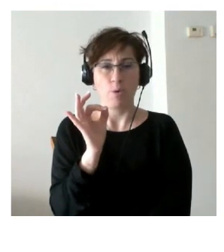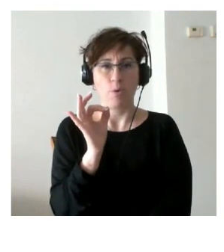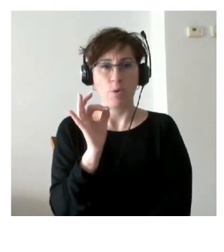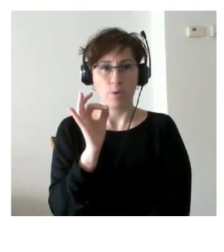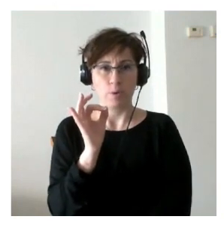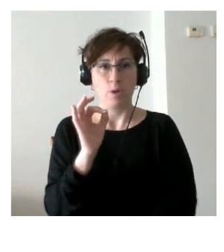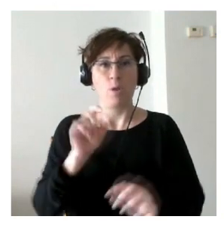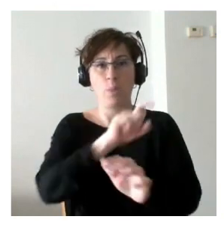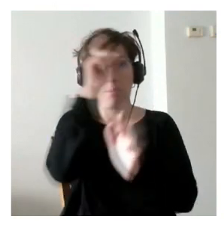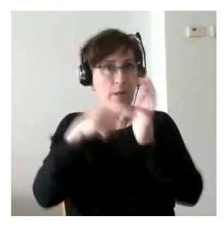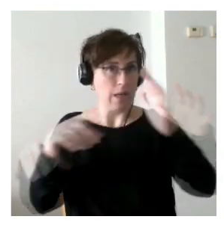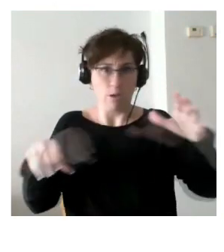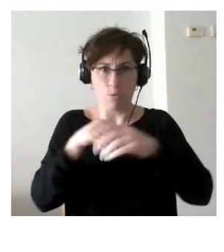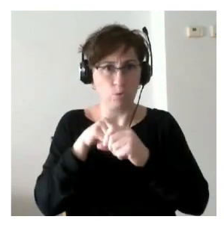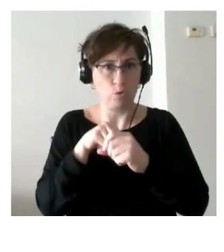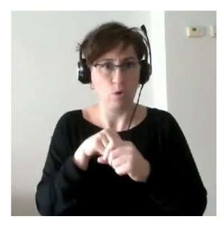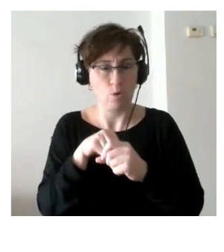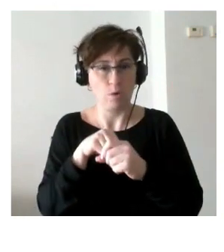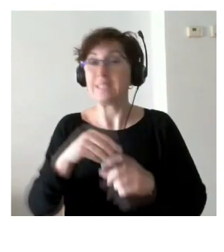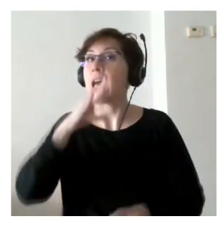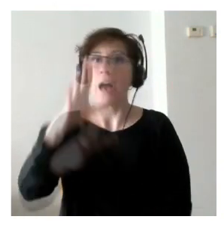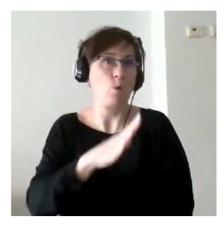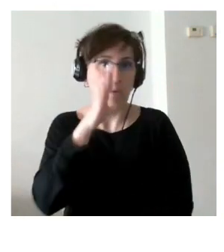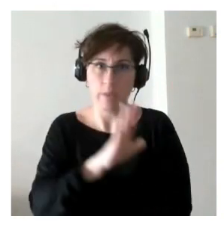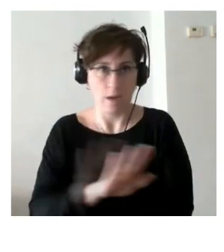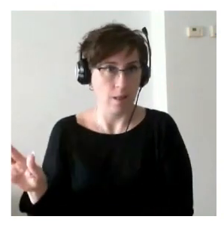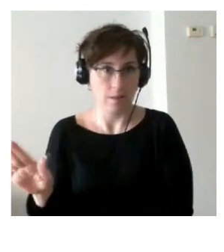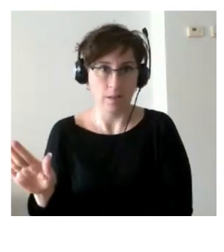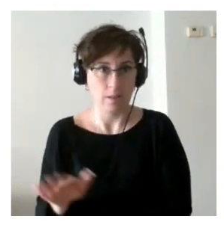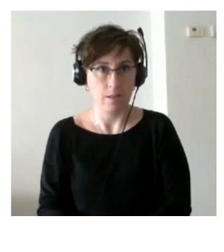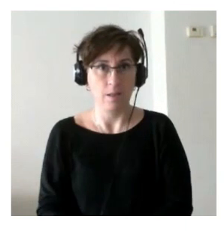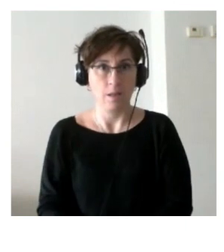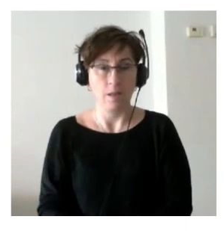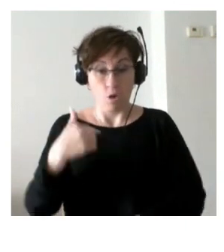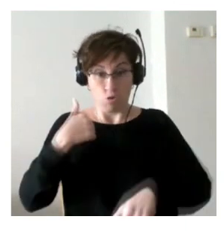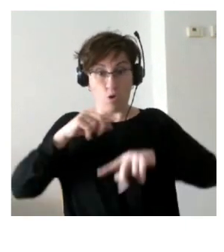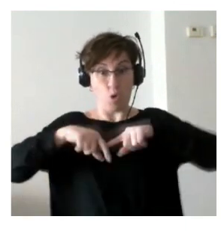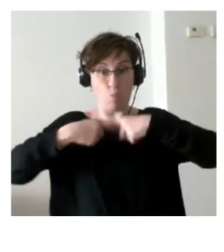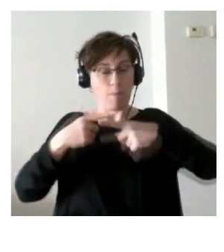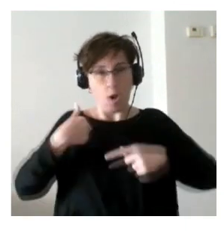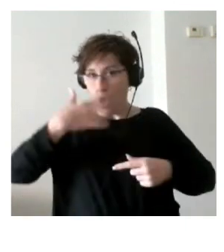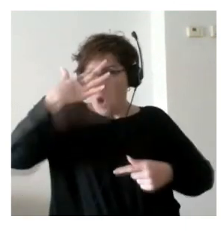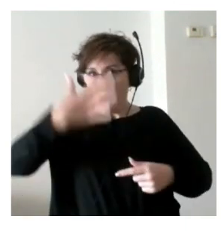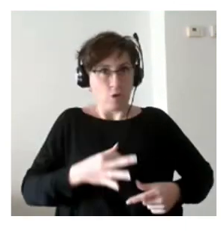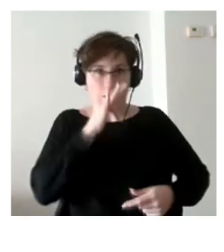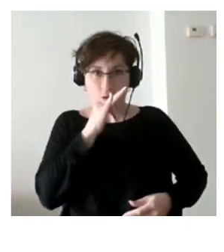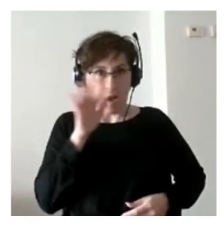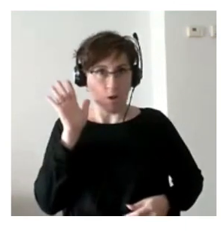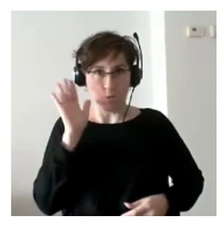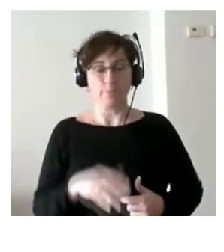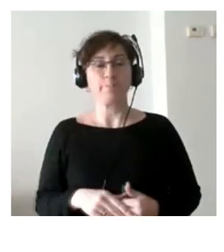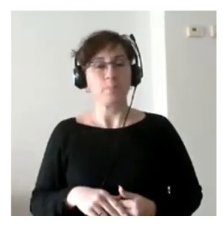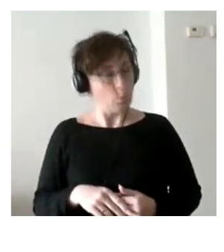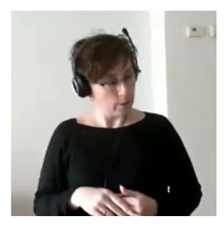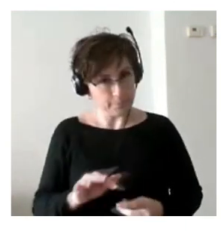plena incursión es decir es alucinante yo como familiar todavía no me lo estoy creyendo la siguiente fase